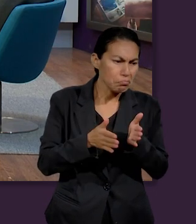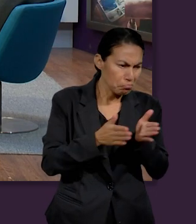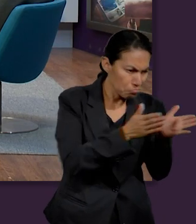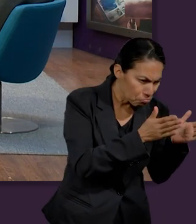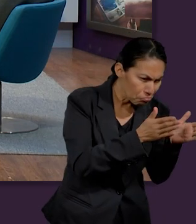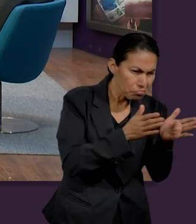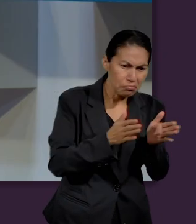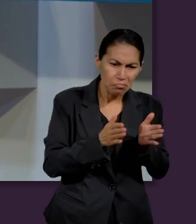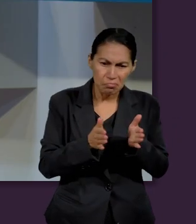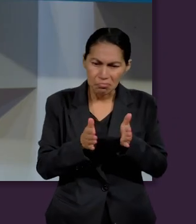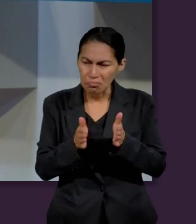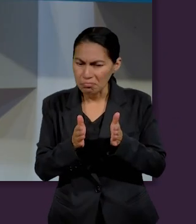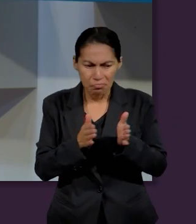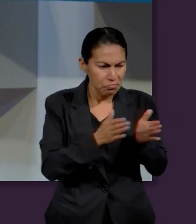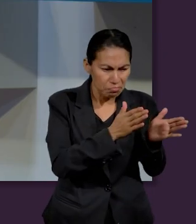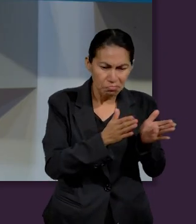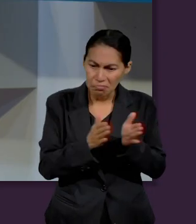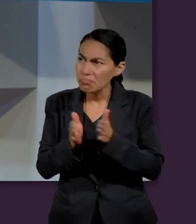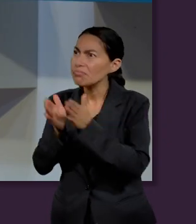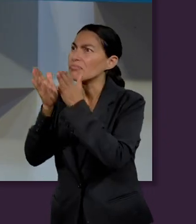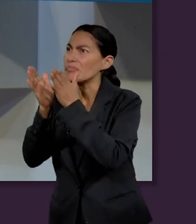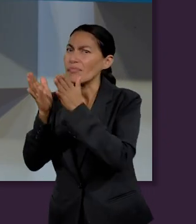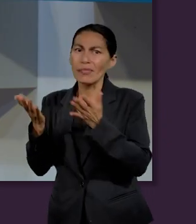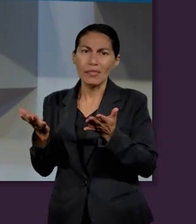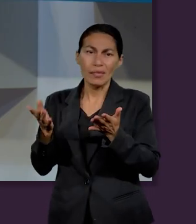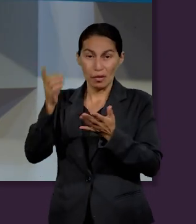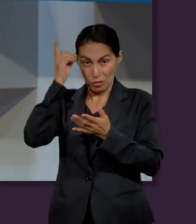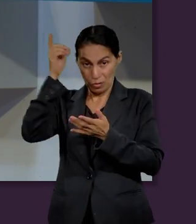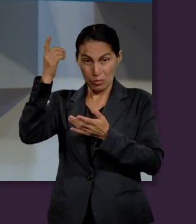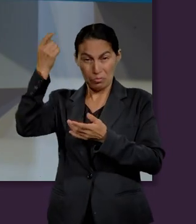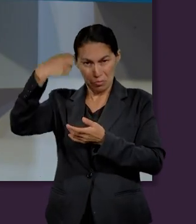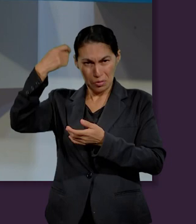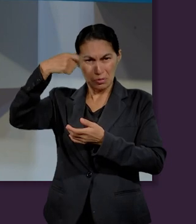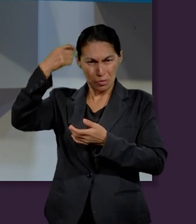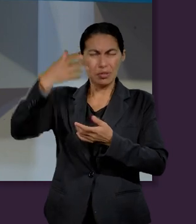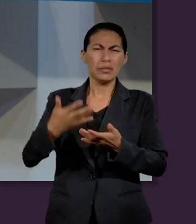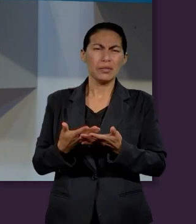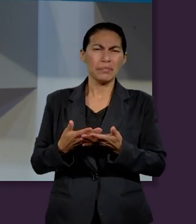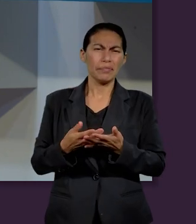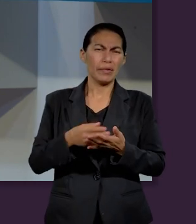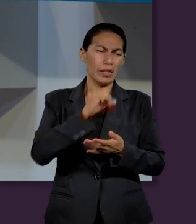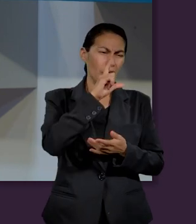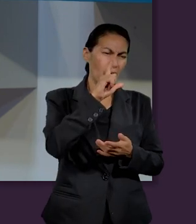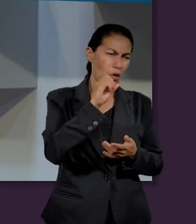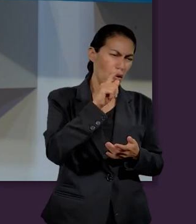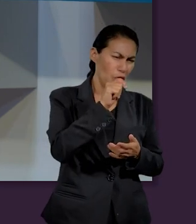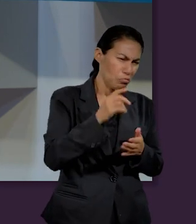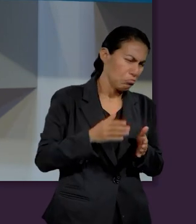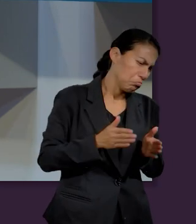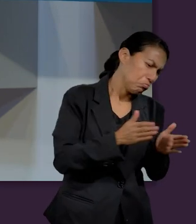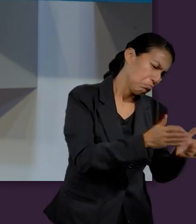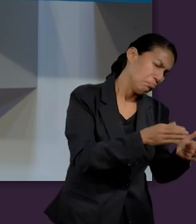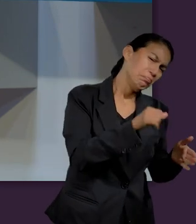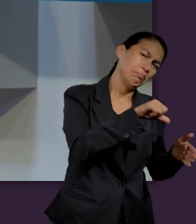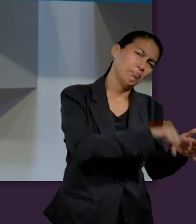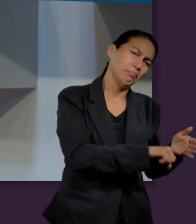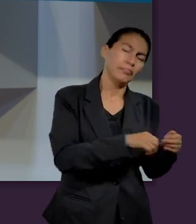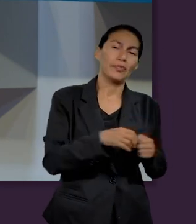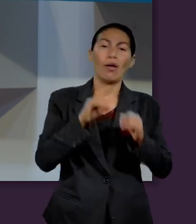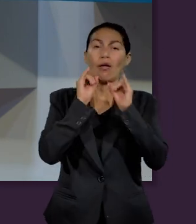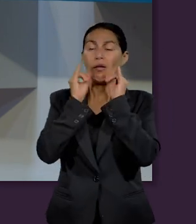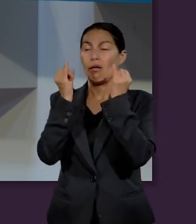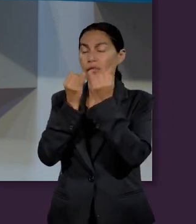y a pesar de esas malas decisiones Dios nos sigue bendiciendo vamos con nuestro experto